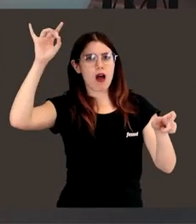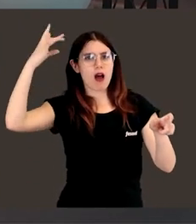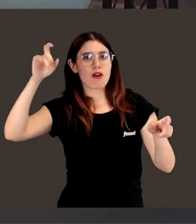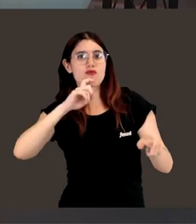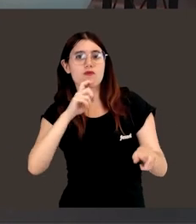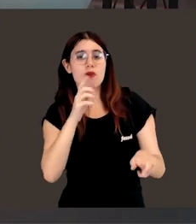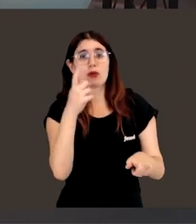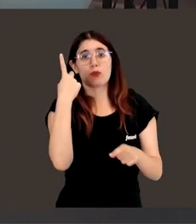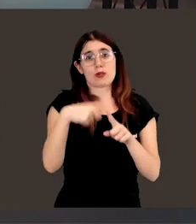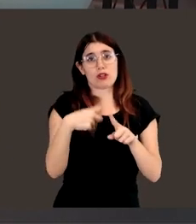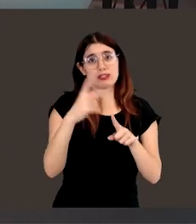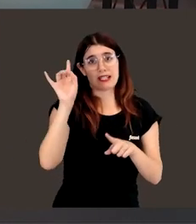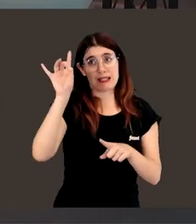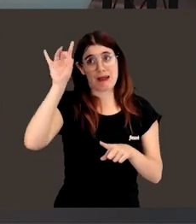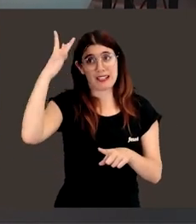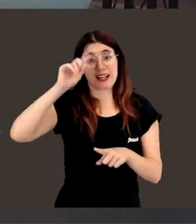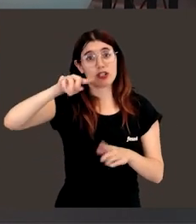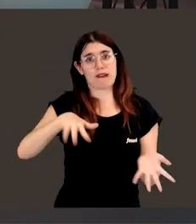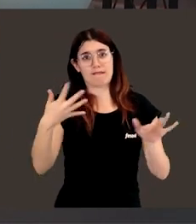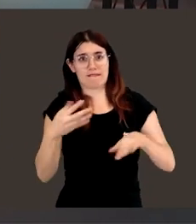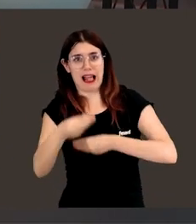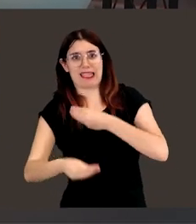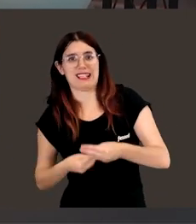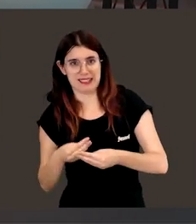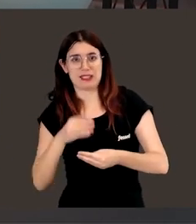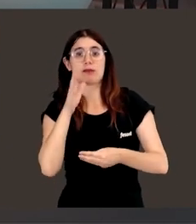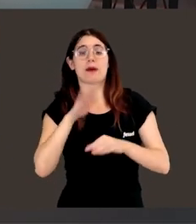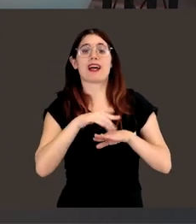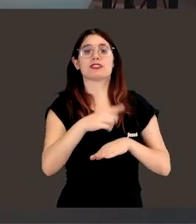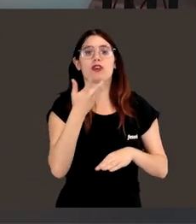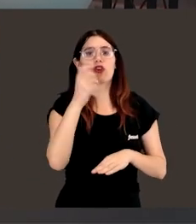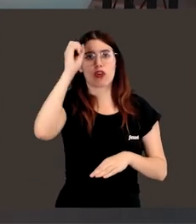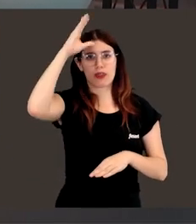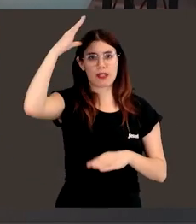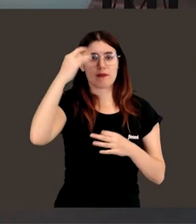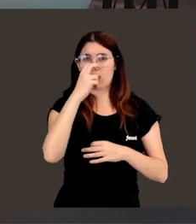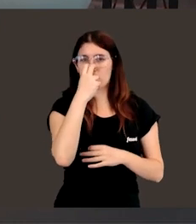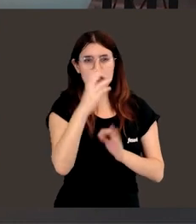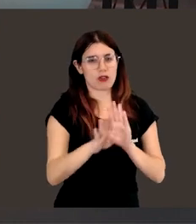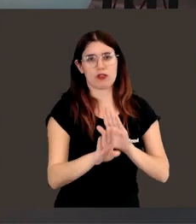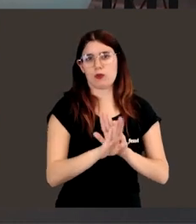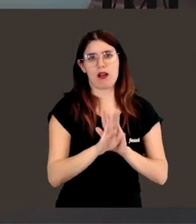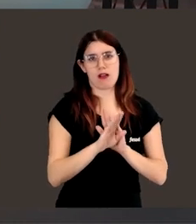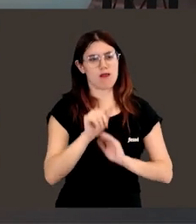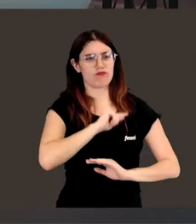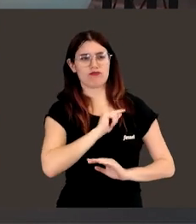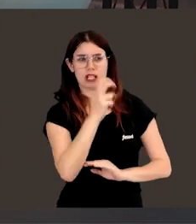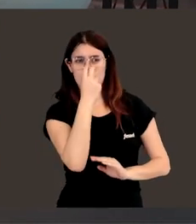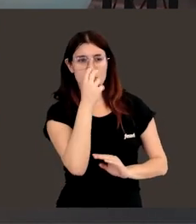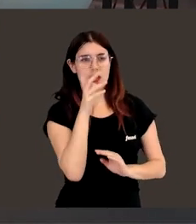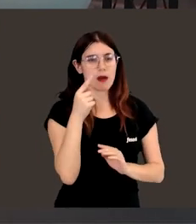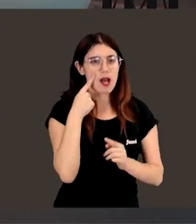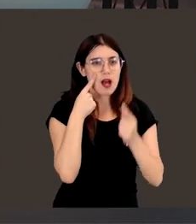una cosa es imaginarlo, y otra cosa es hacerlo, y parece que tener conocimiento, entonces que sean curiosos, y vean los ojos,